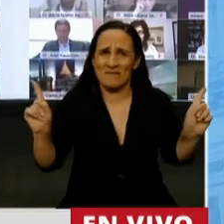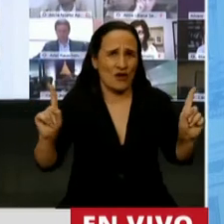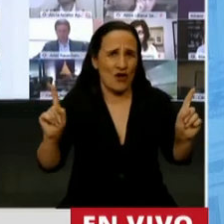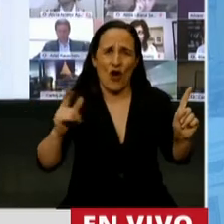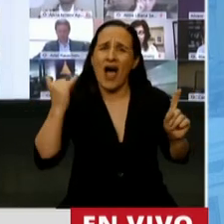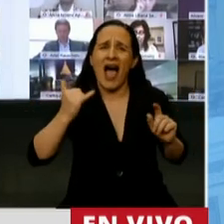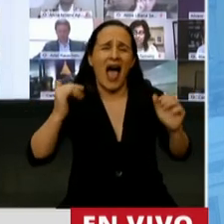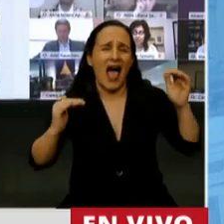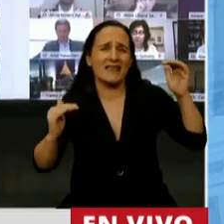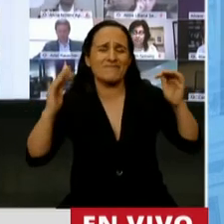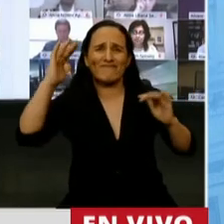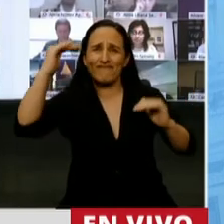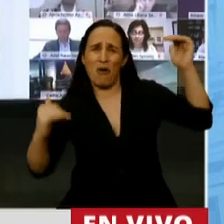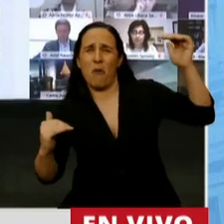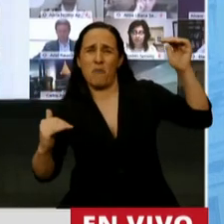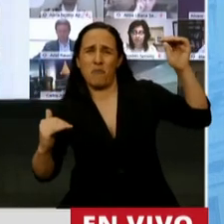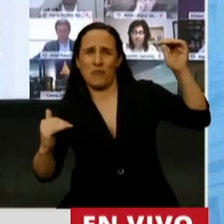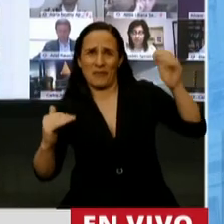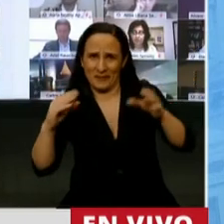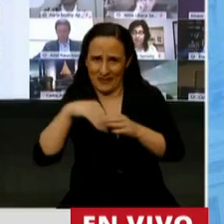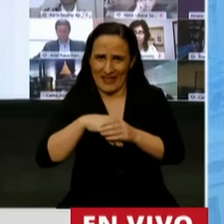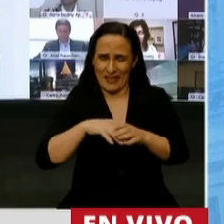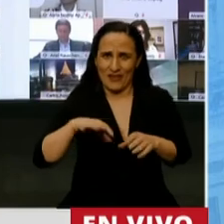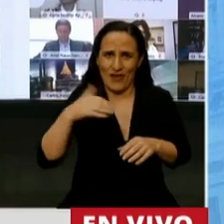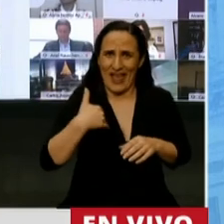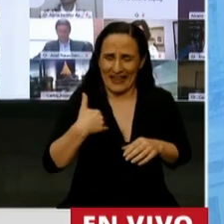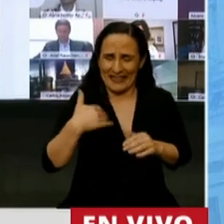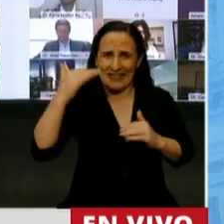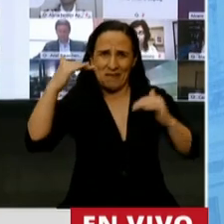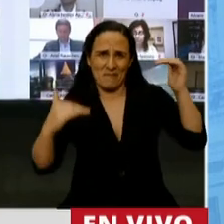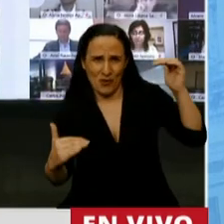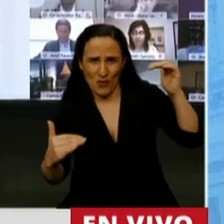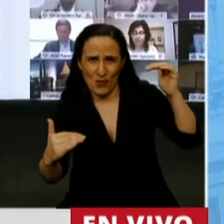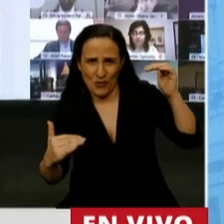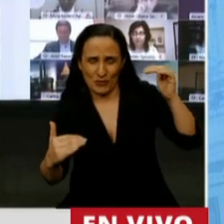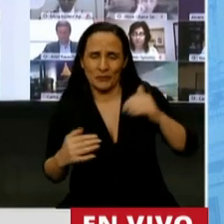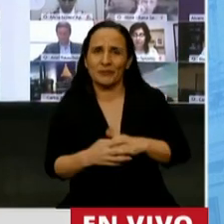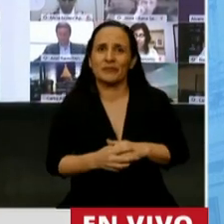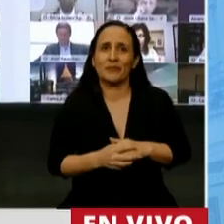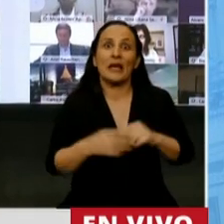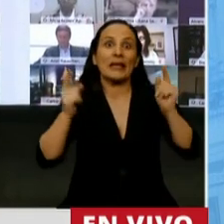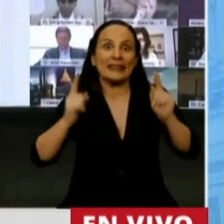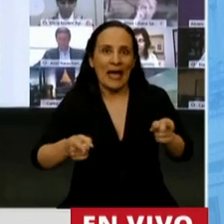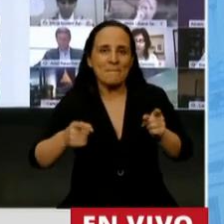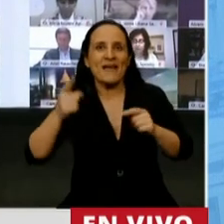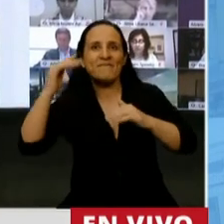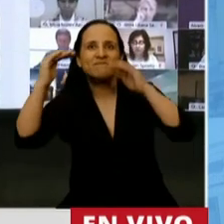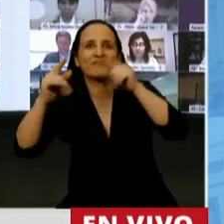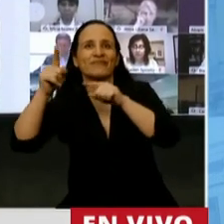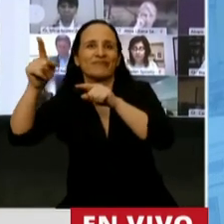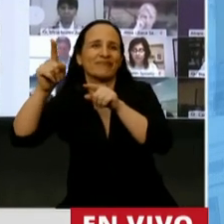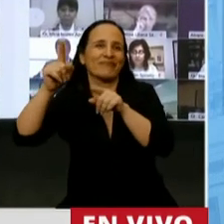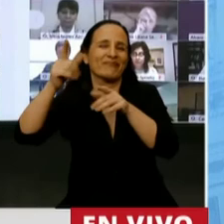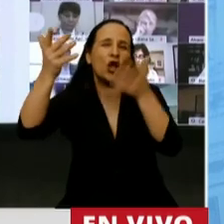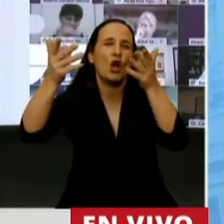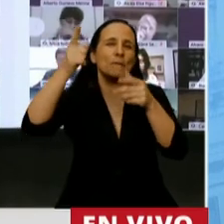asimetrías de nuestro país internamente y las sufrimos a las asimetrías de los países limítrofes de los hermanos paraguayos